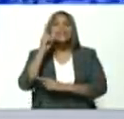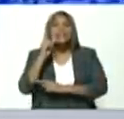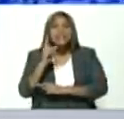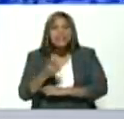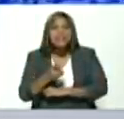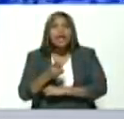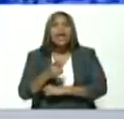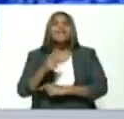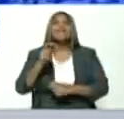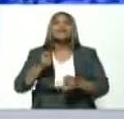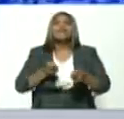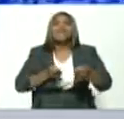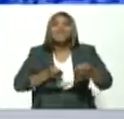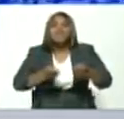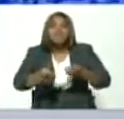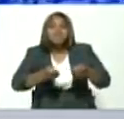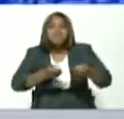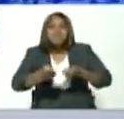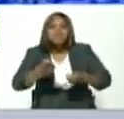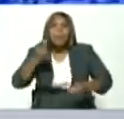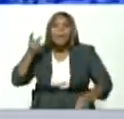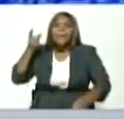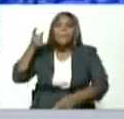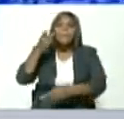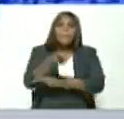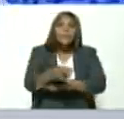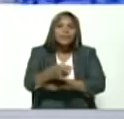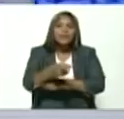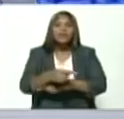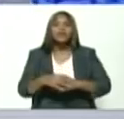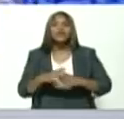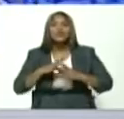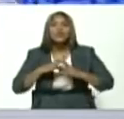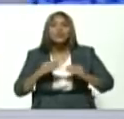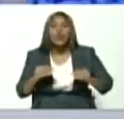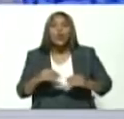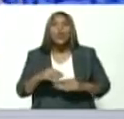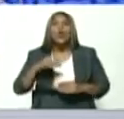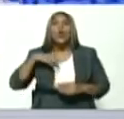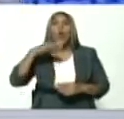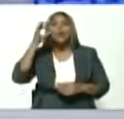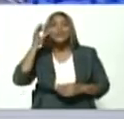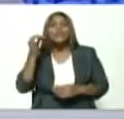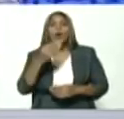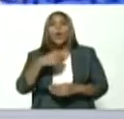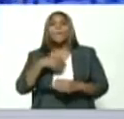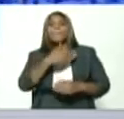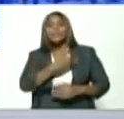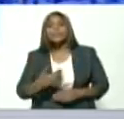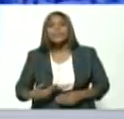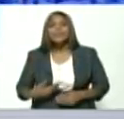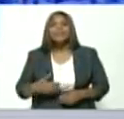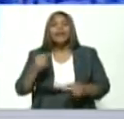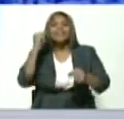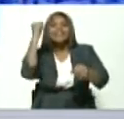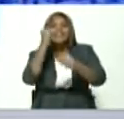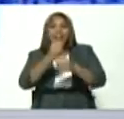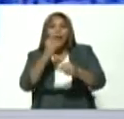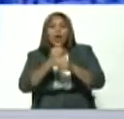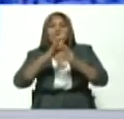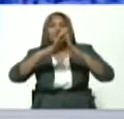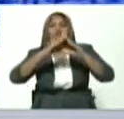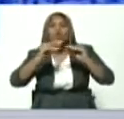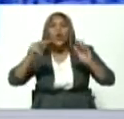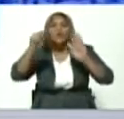gobernada, mandada, mandatada por el consejo presidencial de la clase obrera, en todos